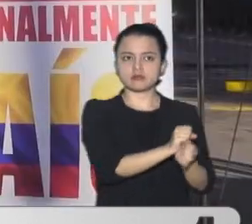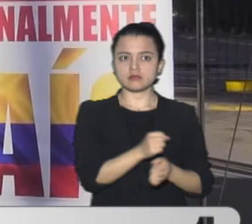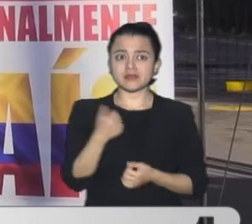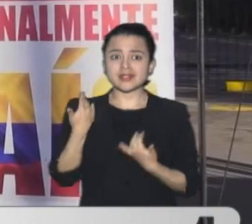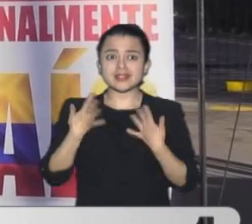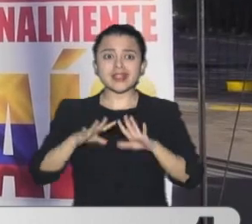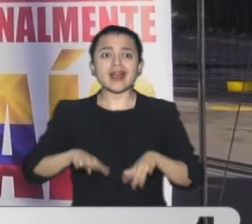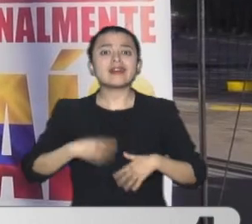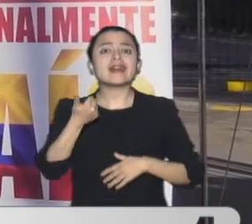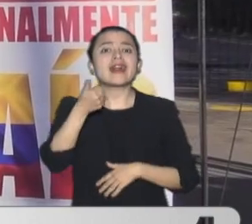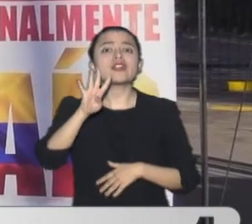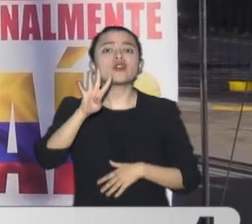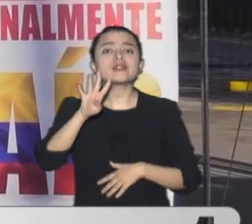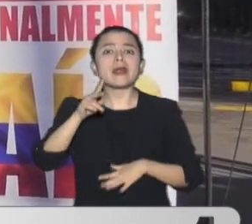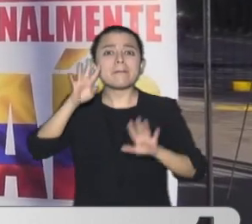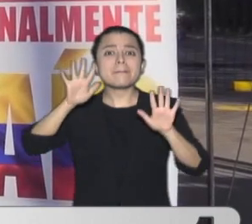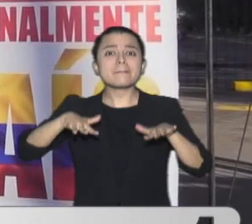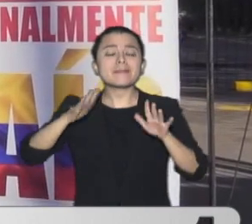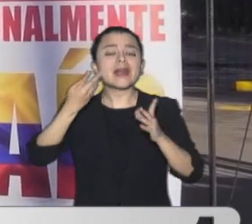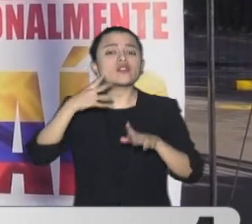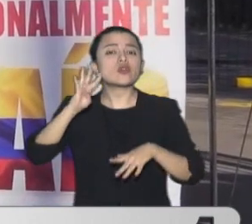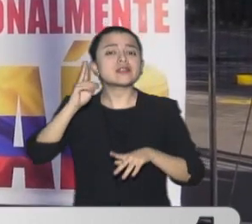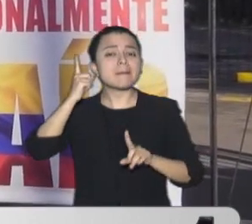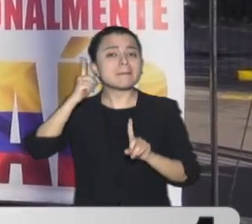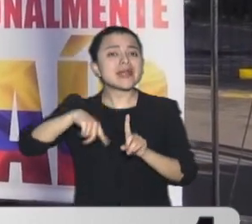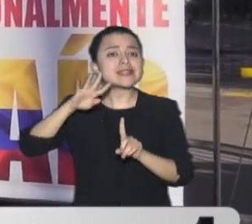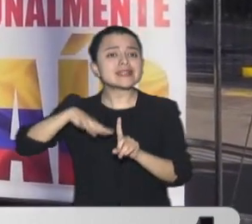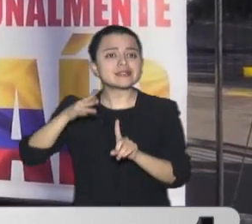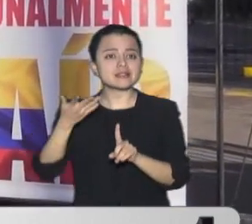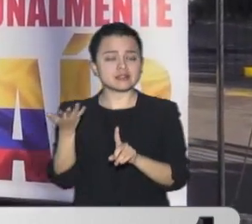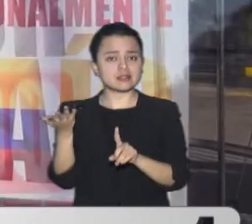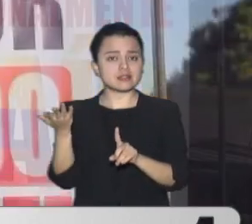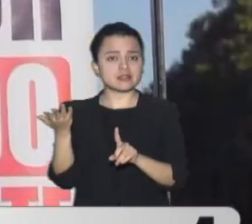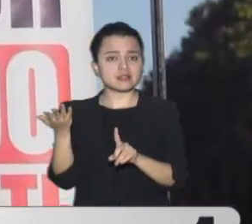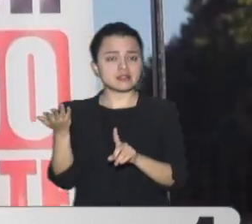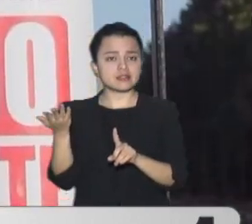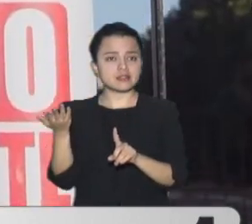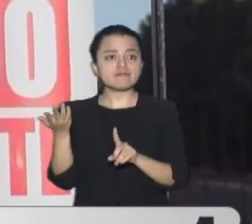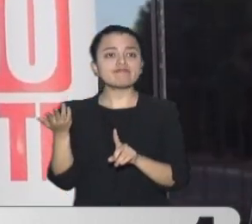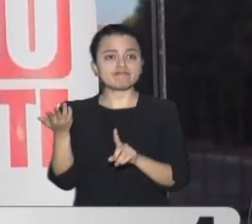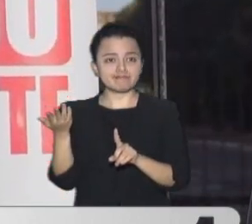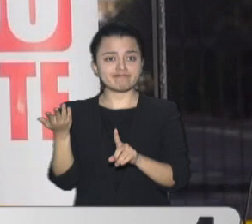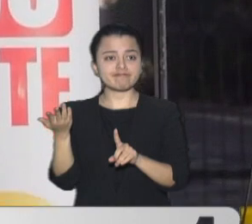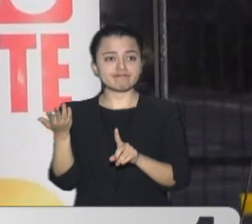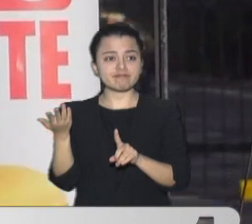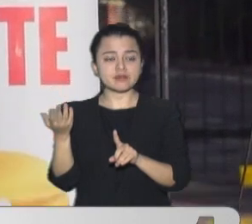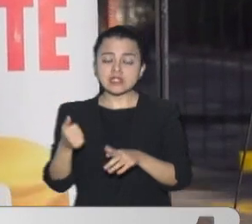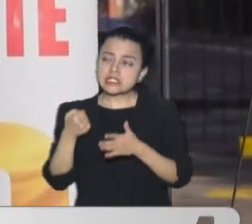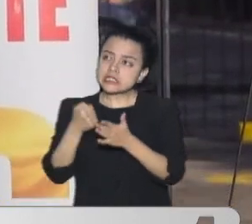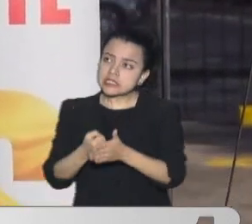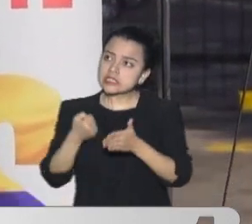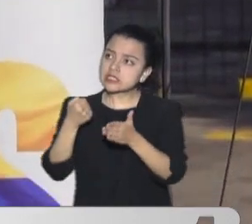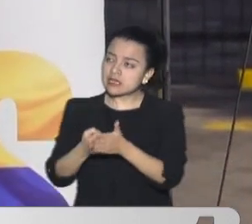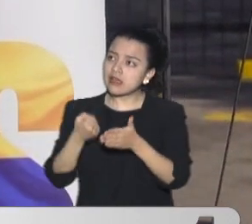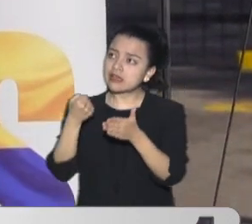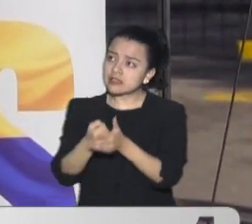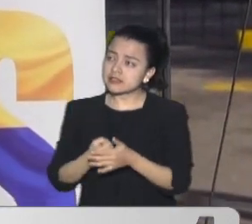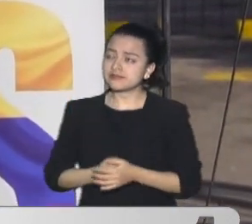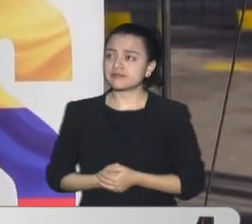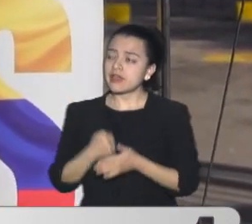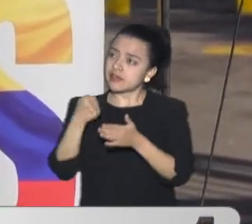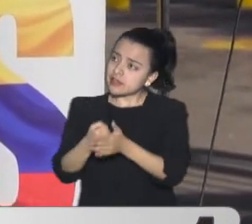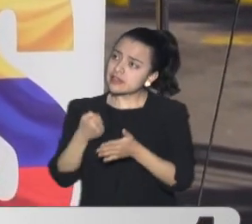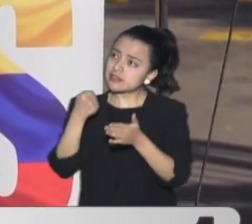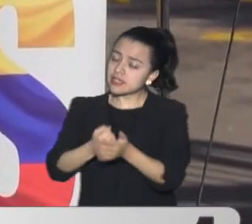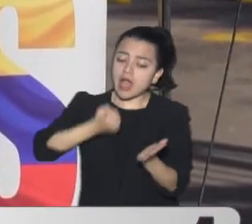meses En manos Del Ministerio De educación Y ha pasado Por tres procesos Legales Debido a la no aprobación Por parte de la cartera Y los